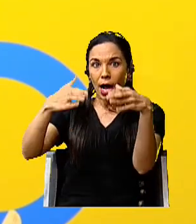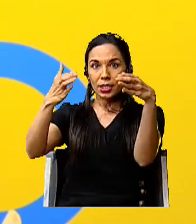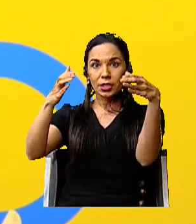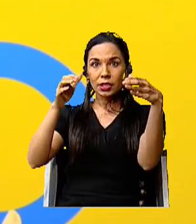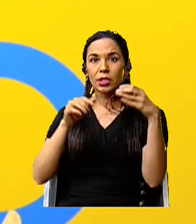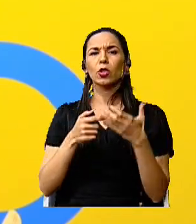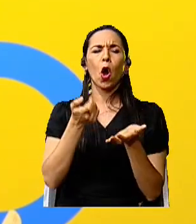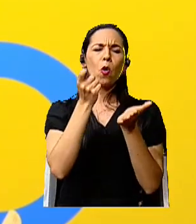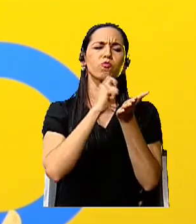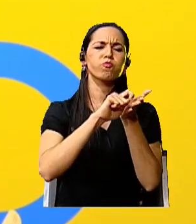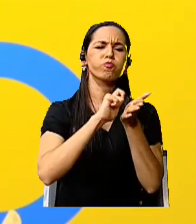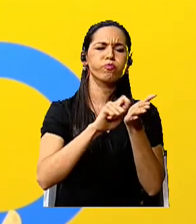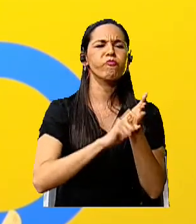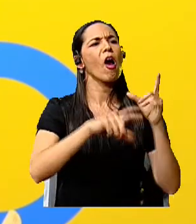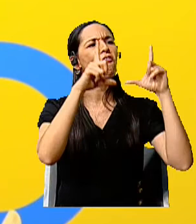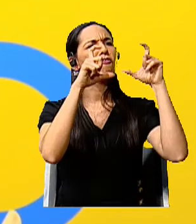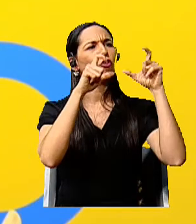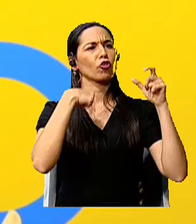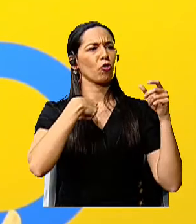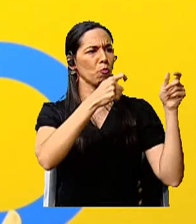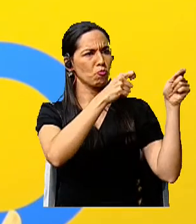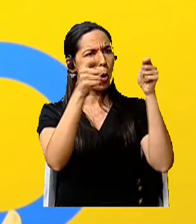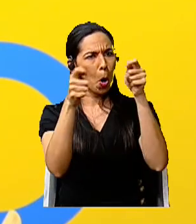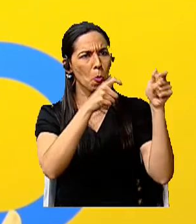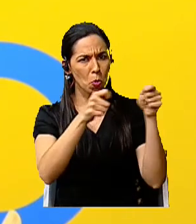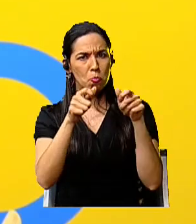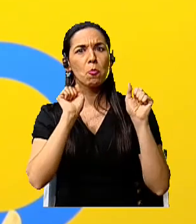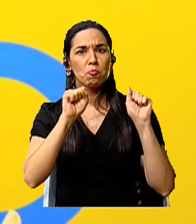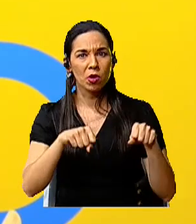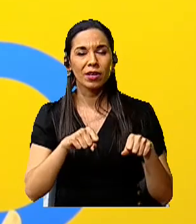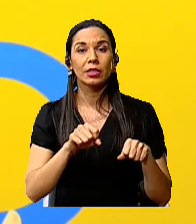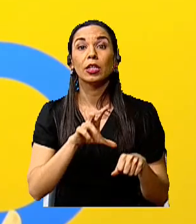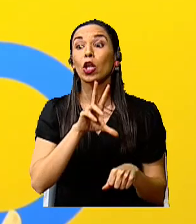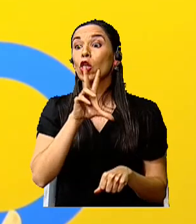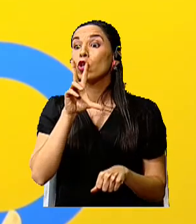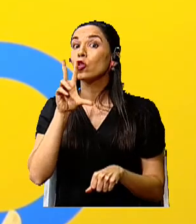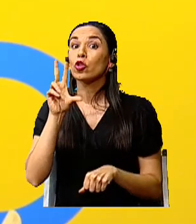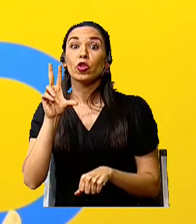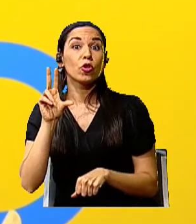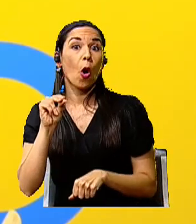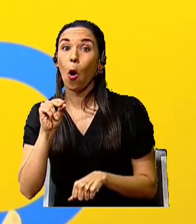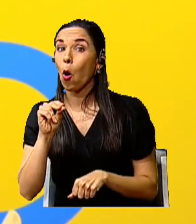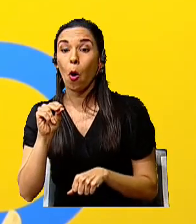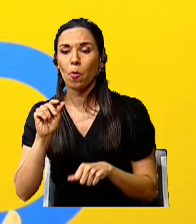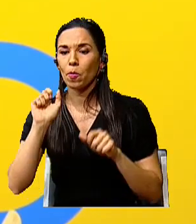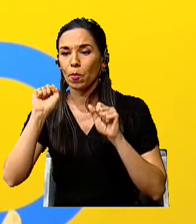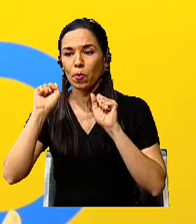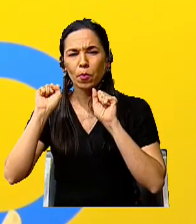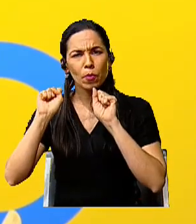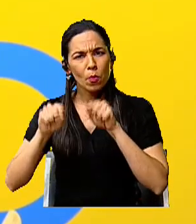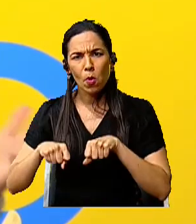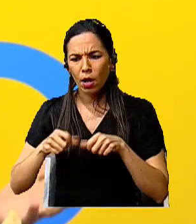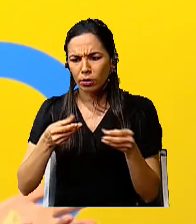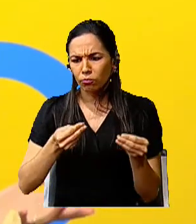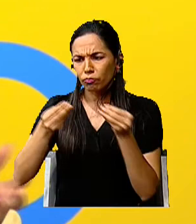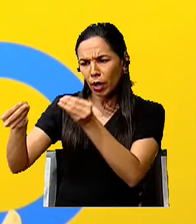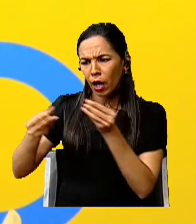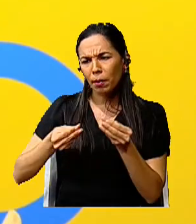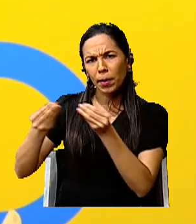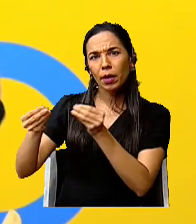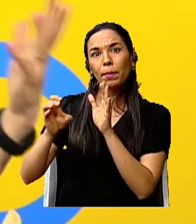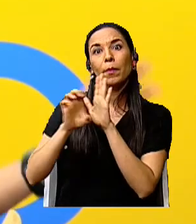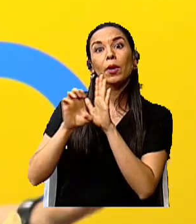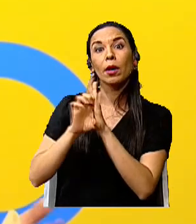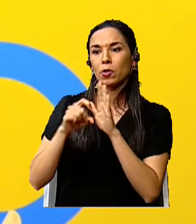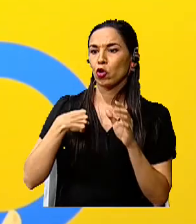manuscritos, fotografías. Pero también están los inmuebles, los que no podemos nosotros trasladar. ¿Como cuáles?